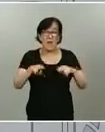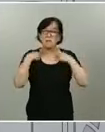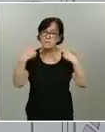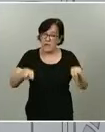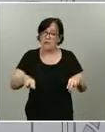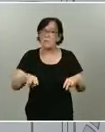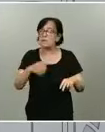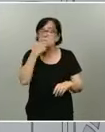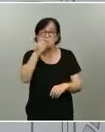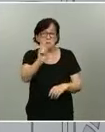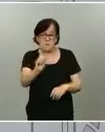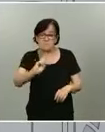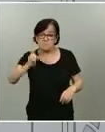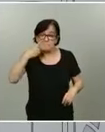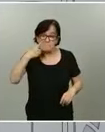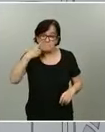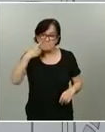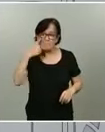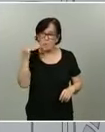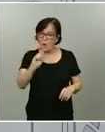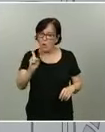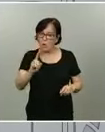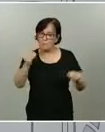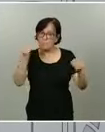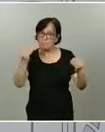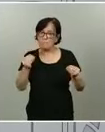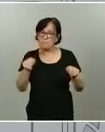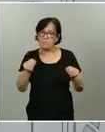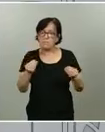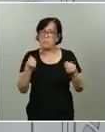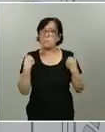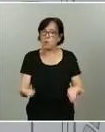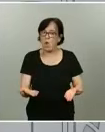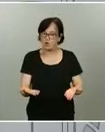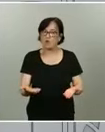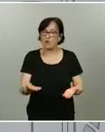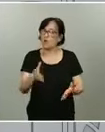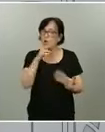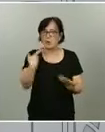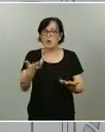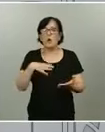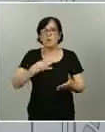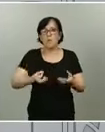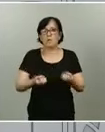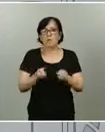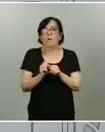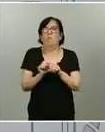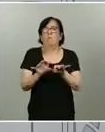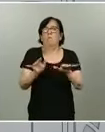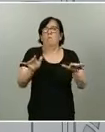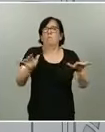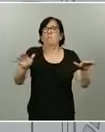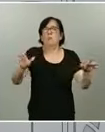se detecta o no se detecta a tiempo, podría generar una nueva onda epidémica que nos afecte a todos.